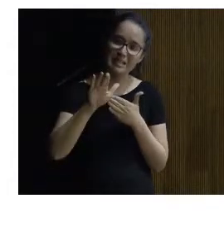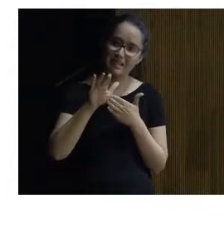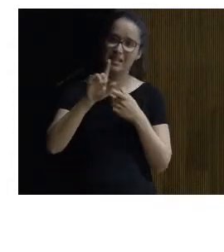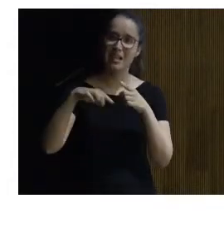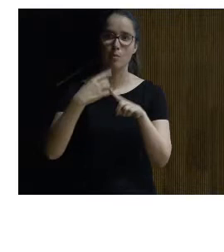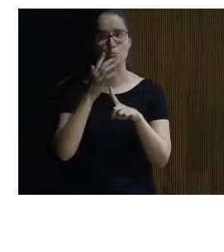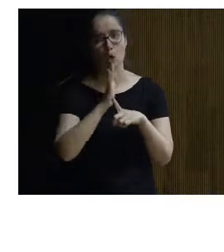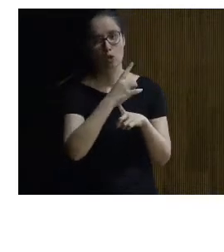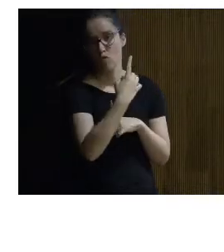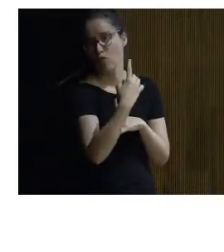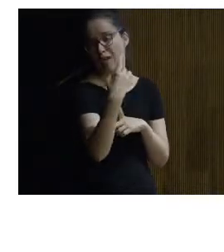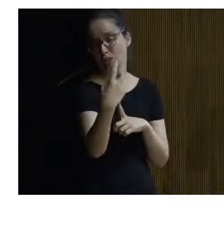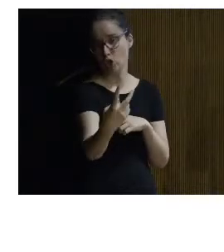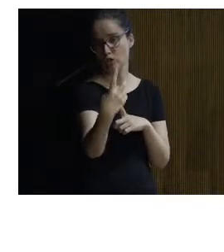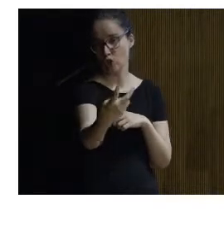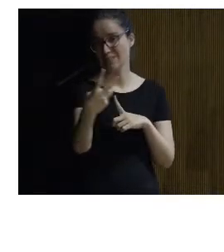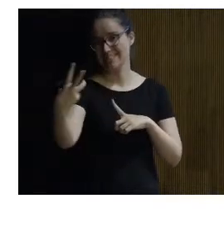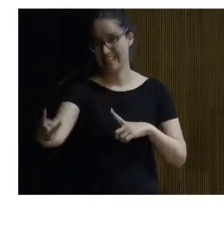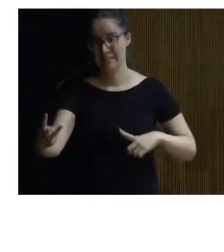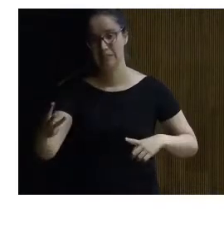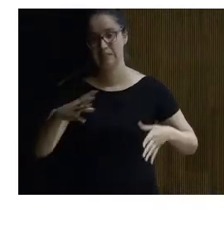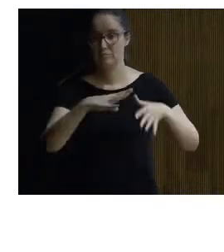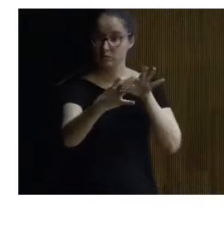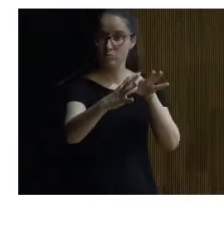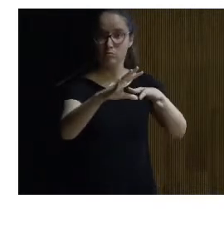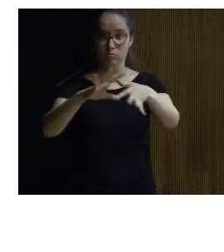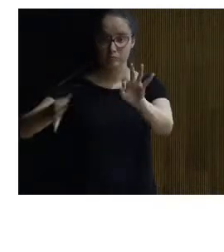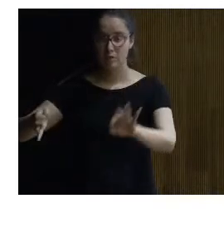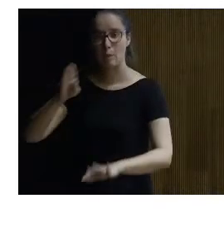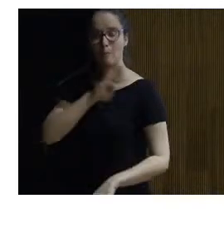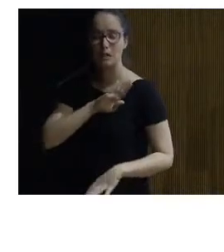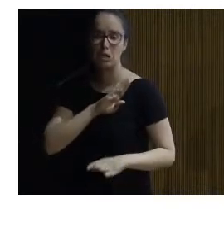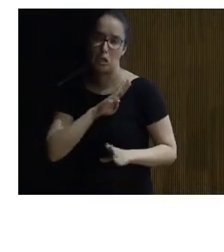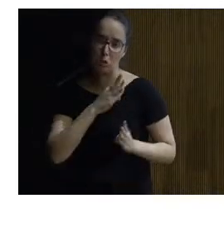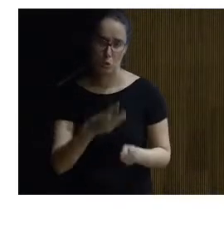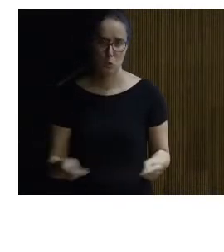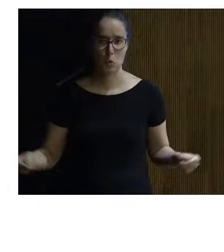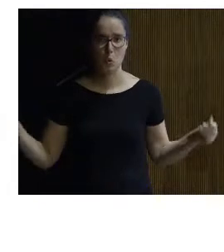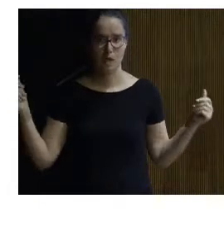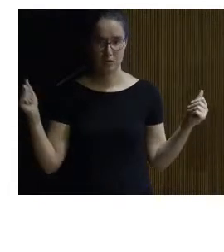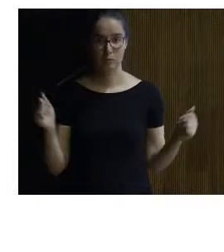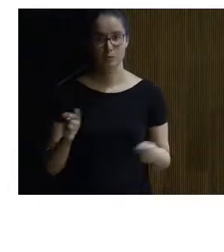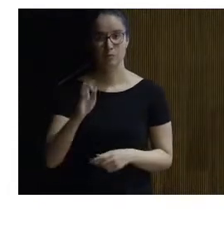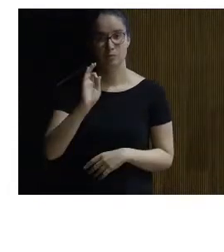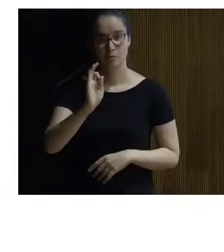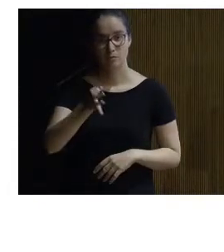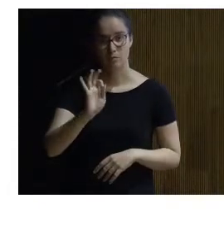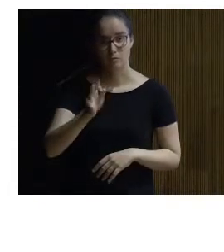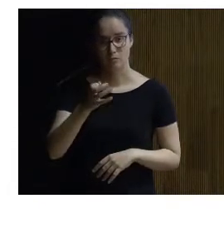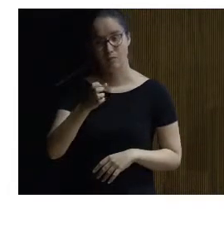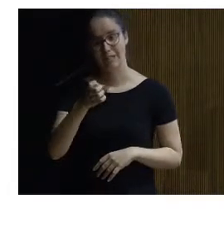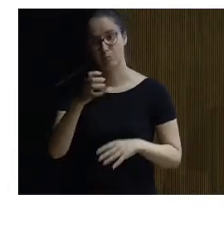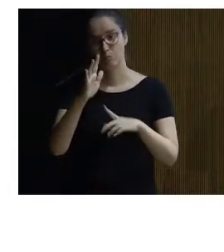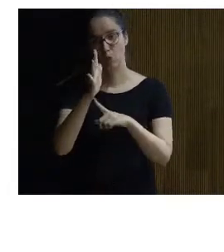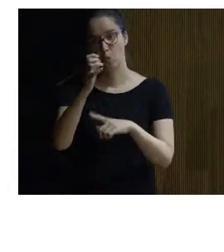el molino uno y dos y el dos y tres es bueno es bastante suave así que es cierto como que ahí puedes ver entre el